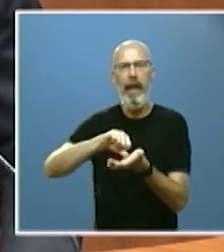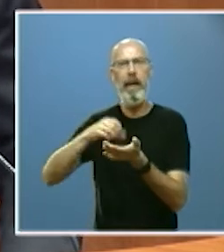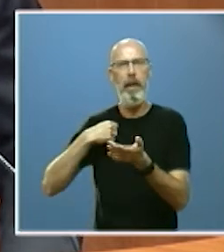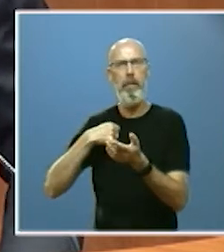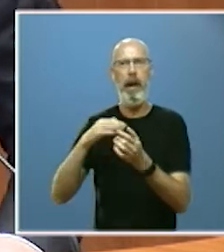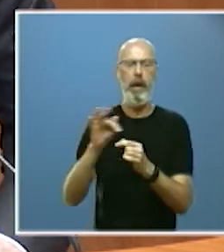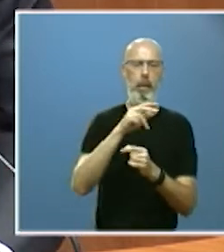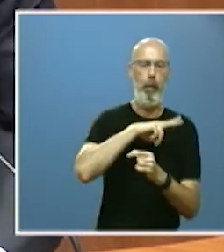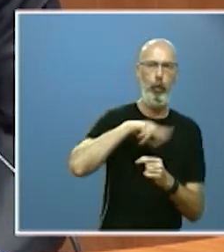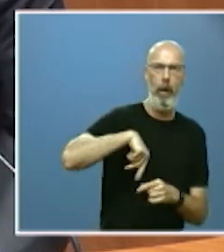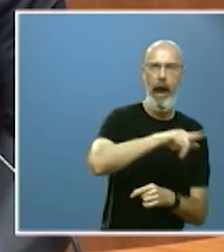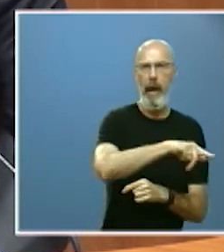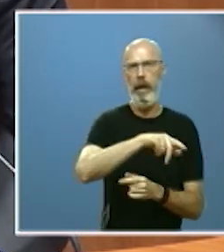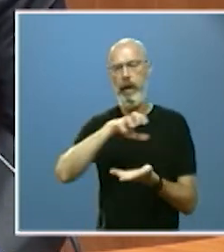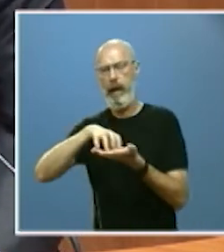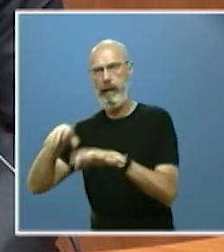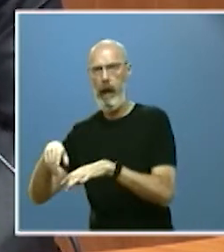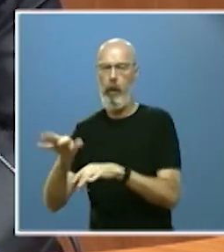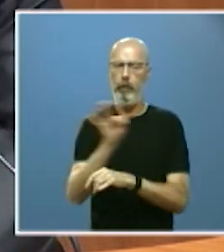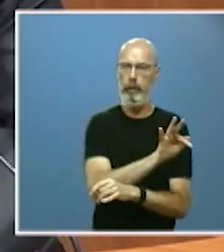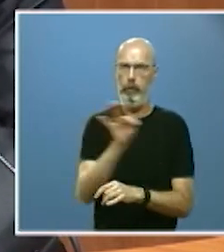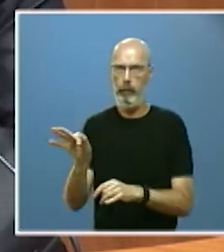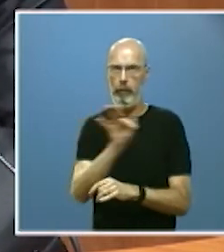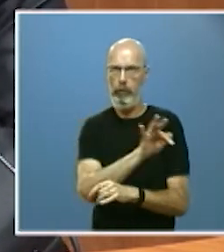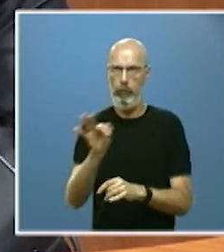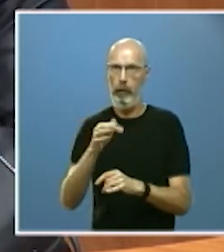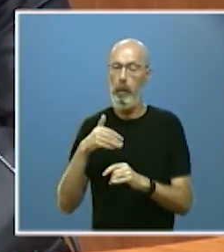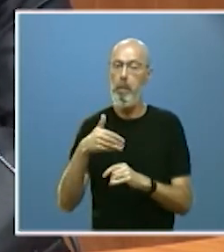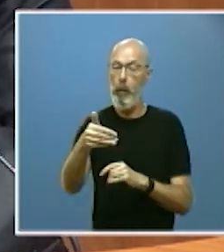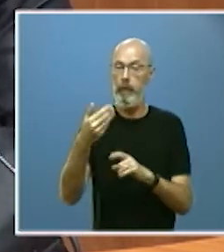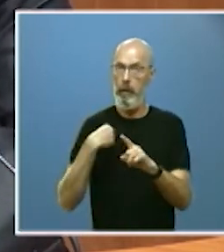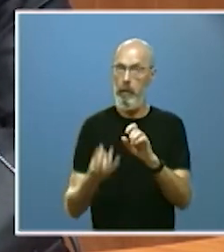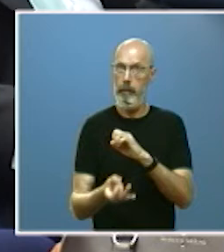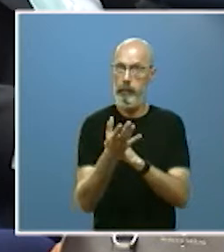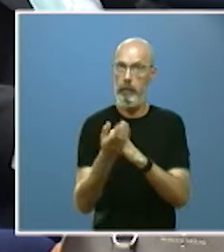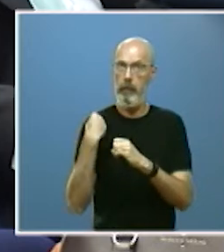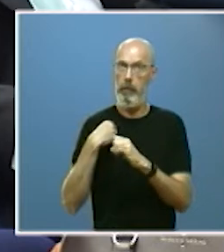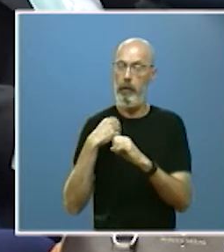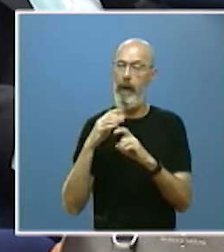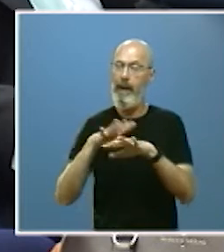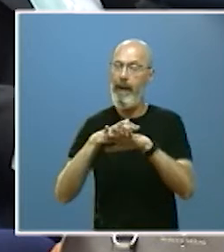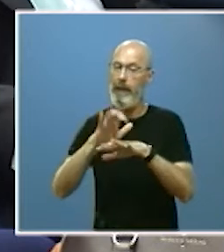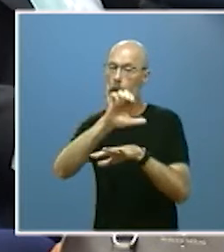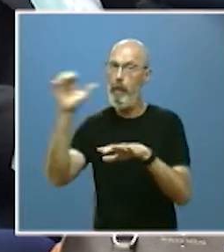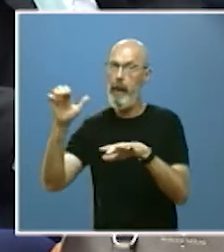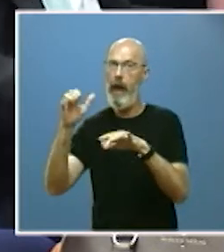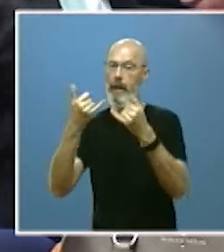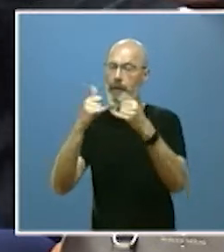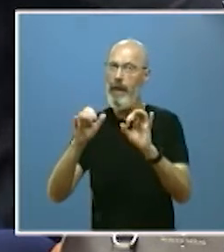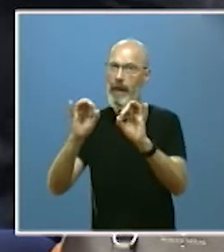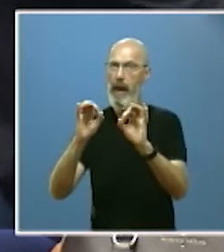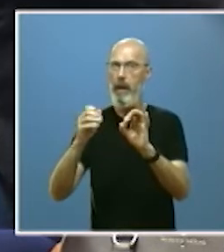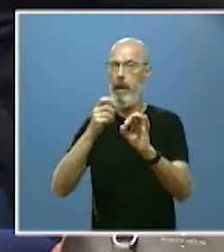comunidad Su próxima edición en la que se creará una red europea de ferias del patrimonio cultural celebrará